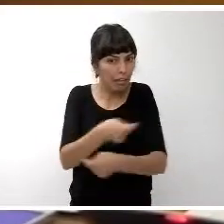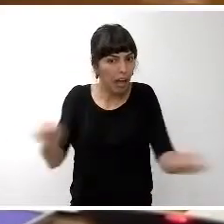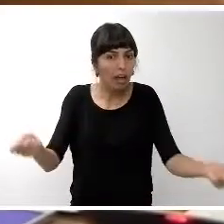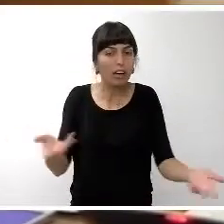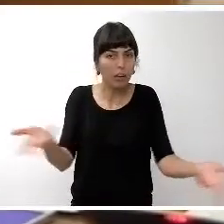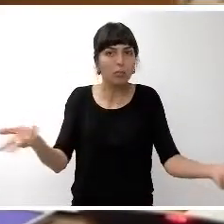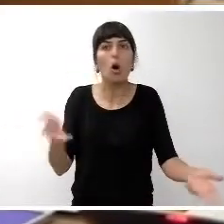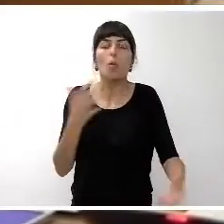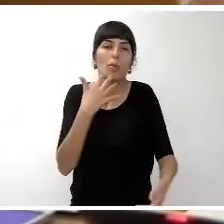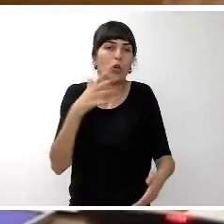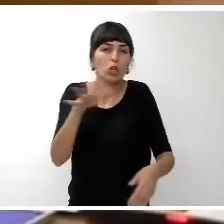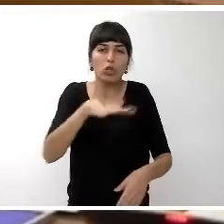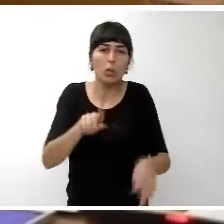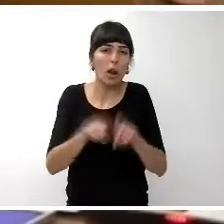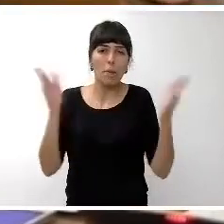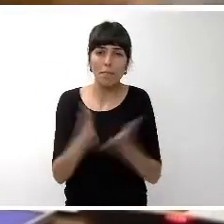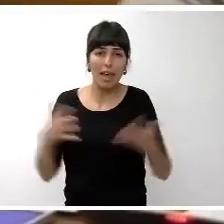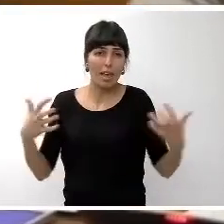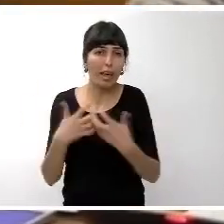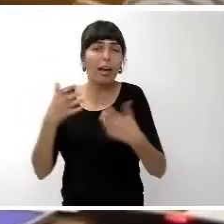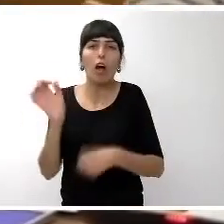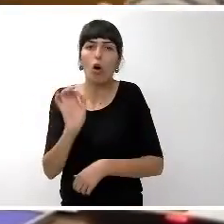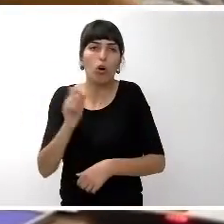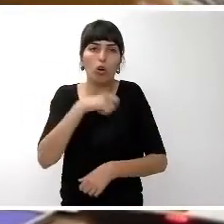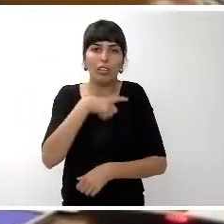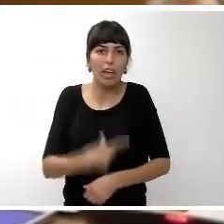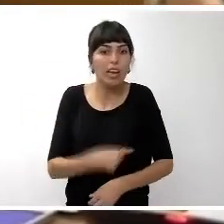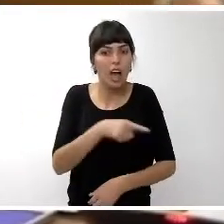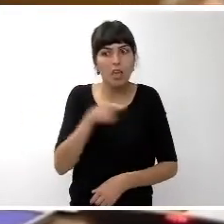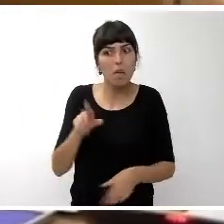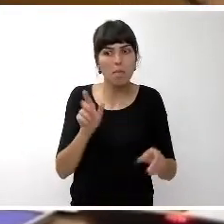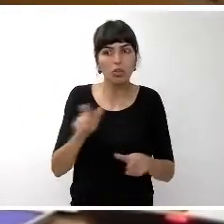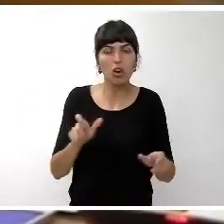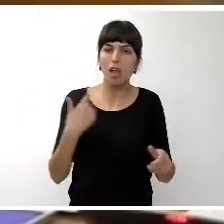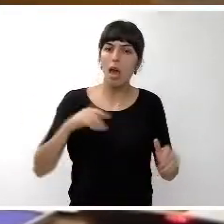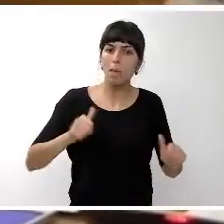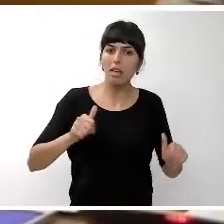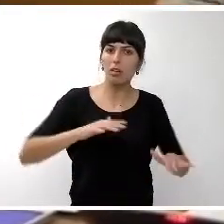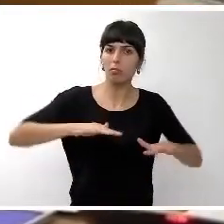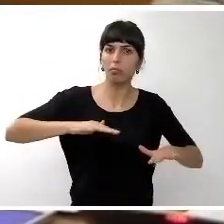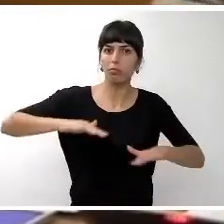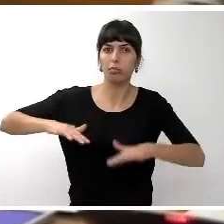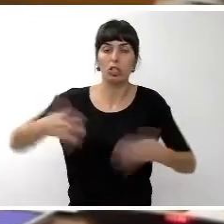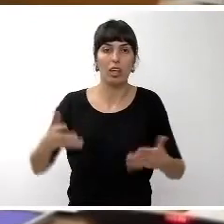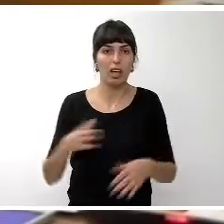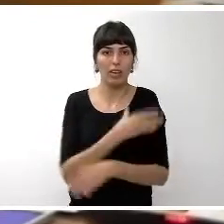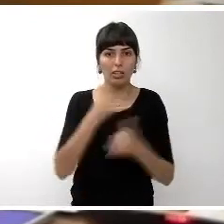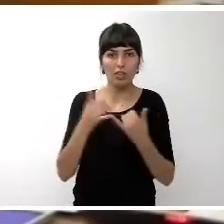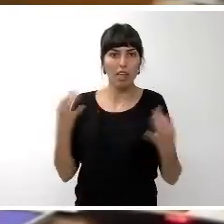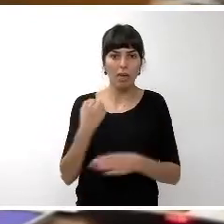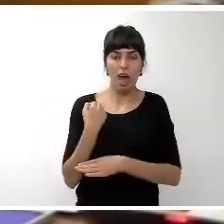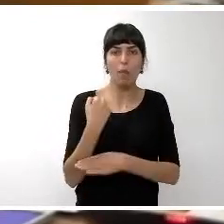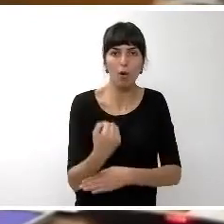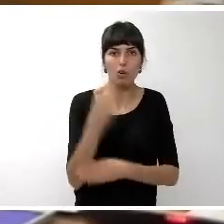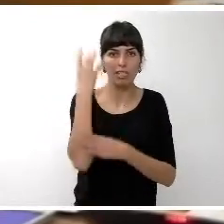Tejina valleguerra donde ya la sociedad se está articulando grupos de personas el cabildo tendría que estar respaldando con mucha intensidad ese tipo de